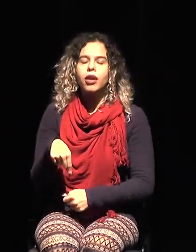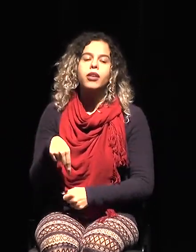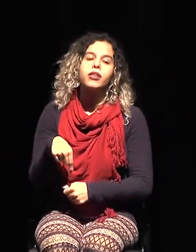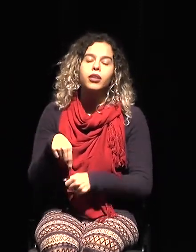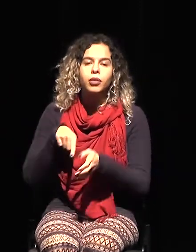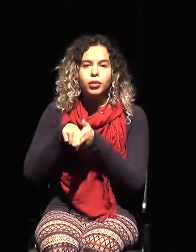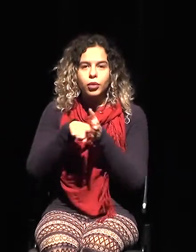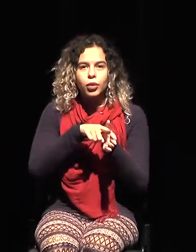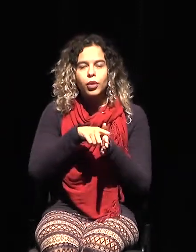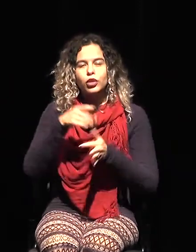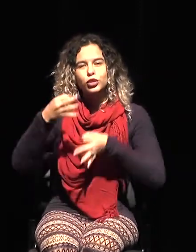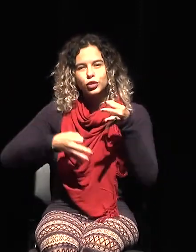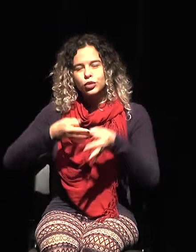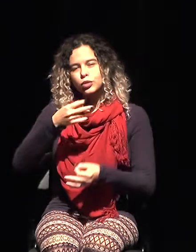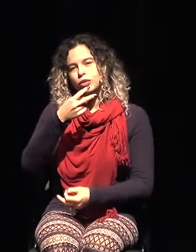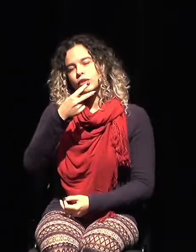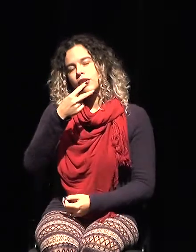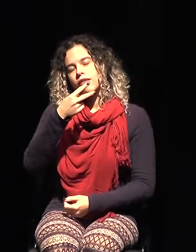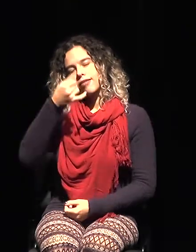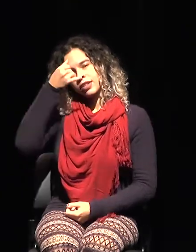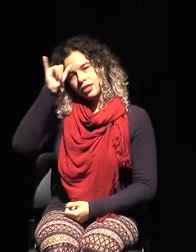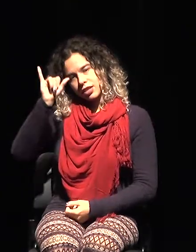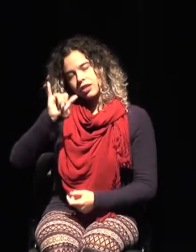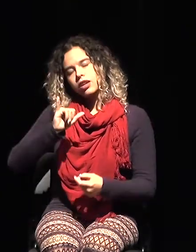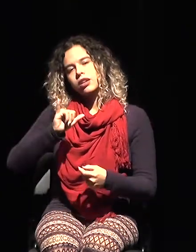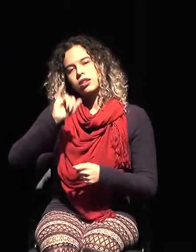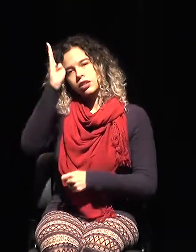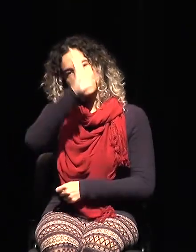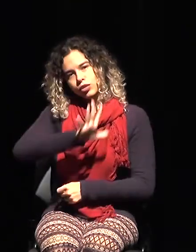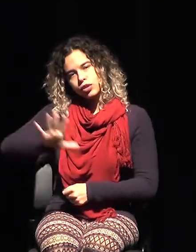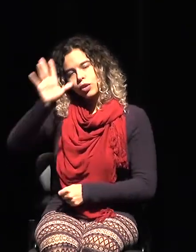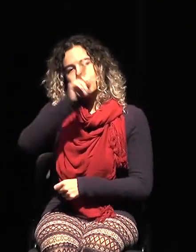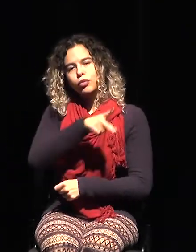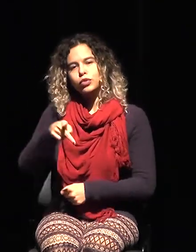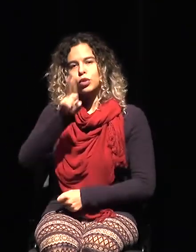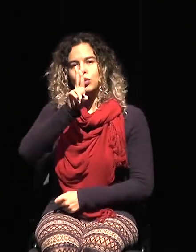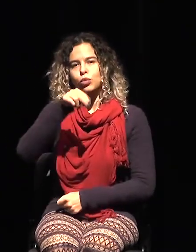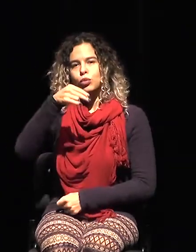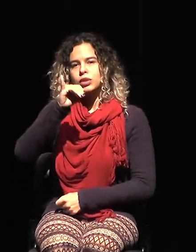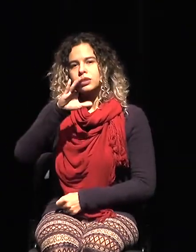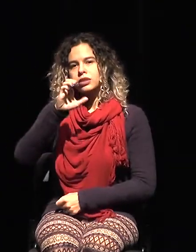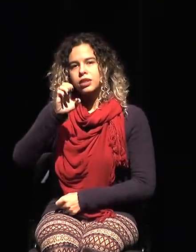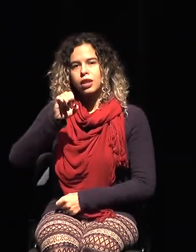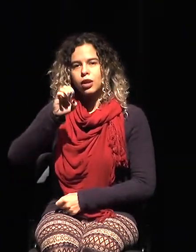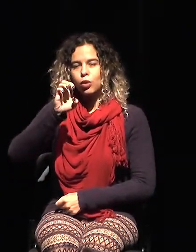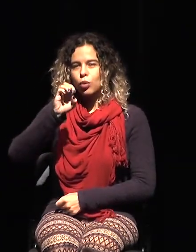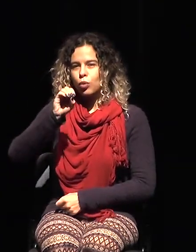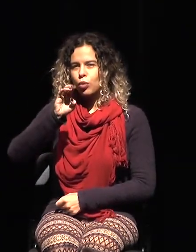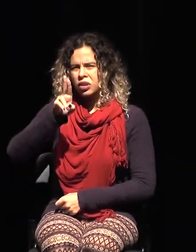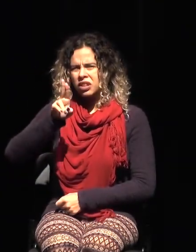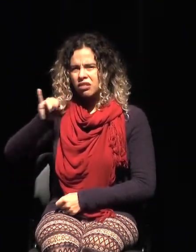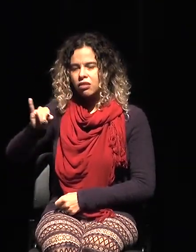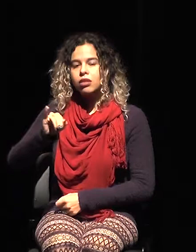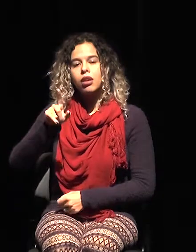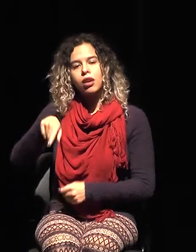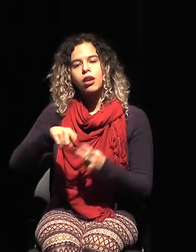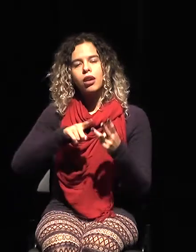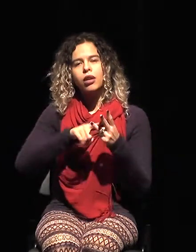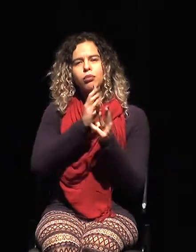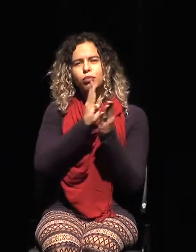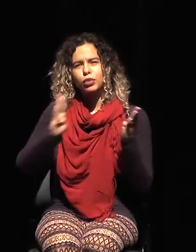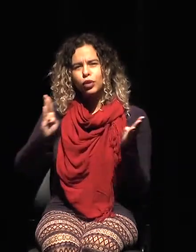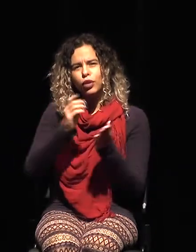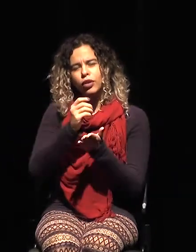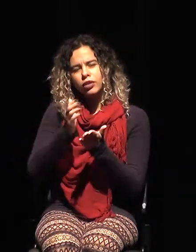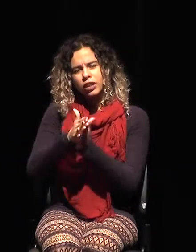UNICEUN y es autor de una amplia bibliografía. Incluso hoy nos trajo